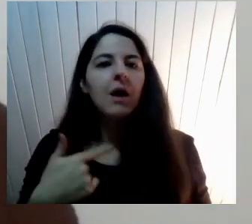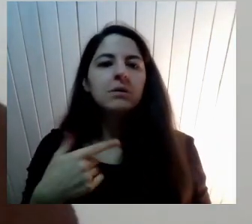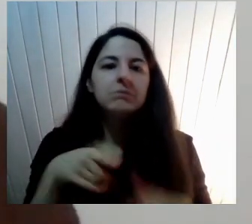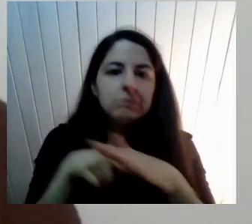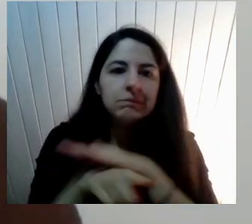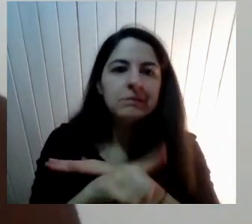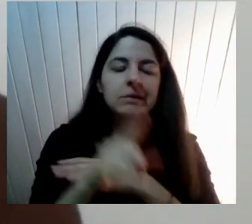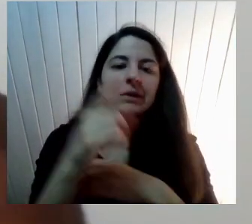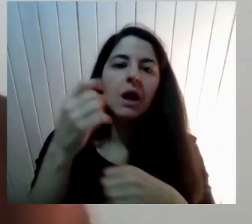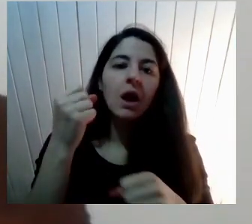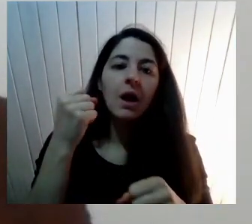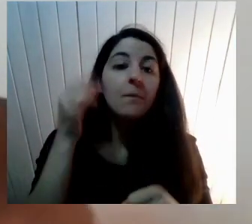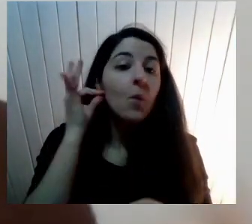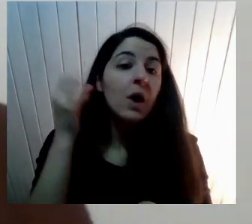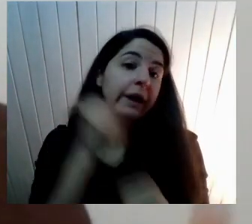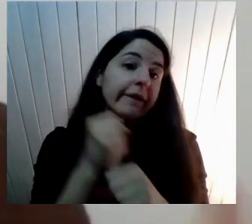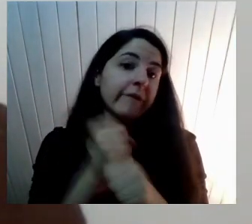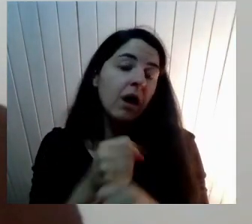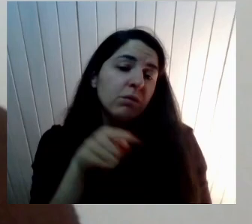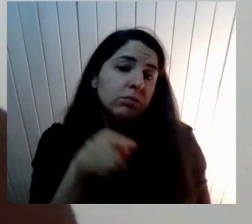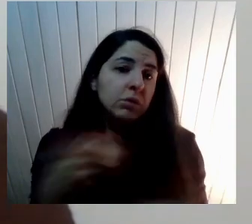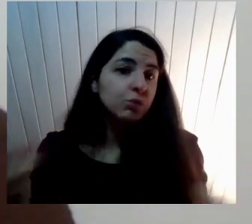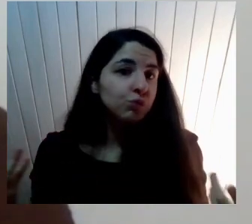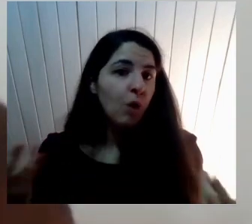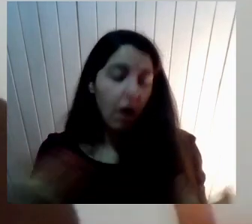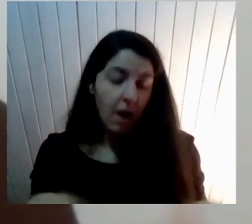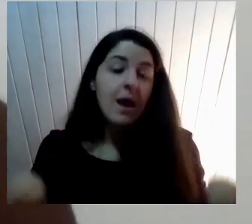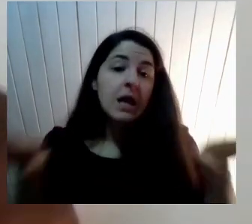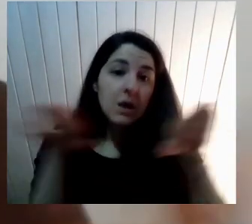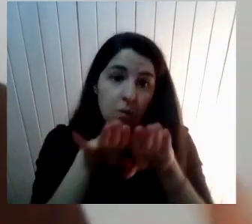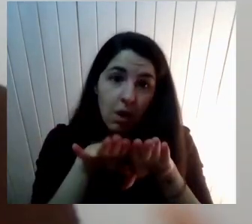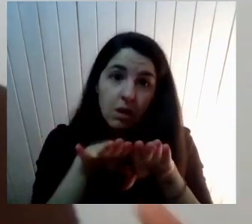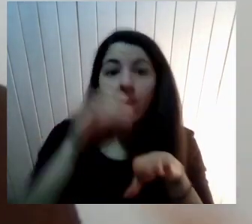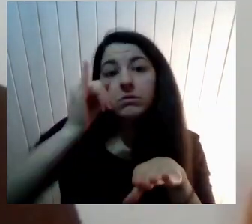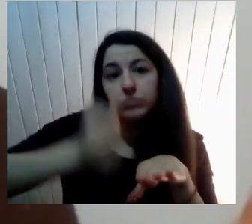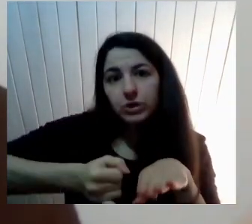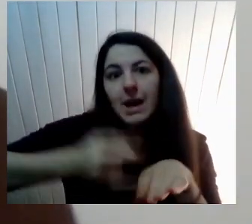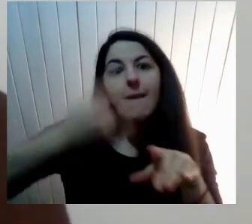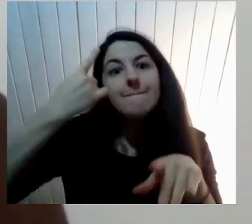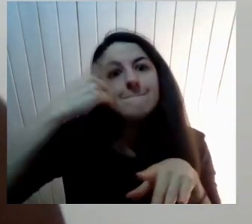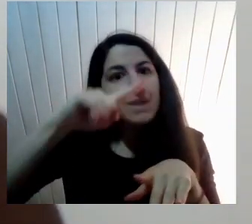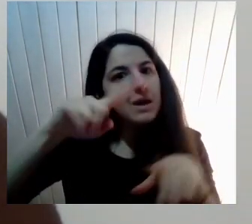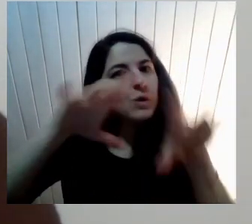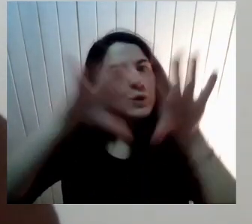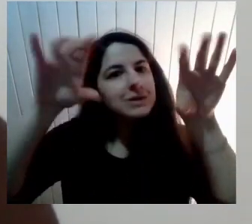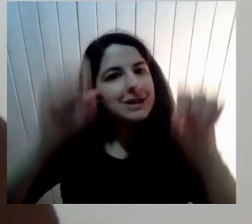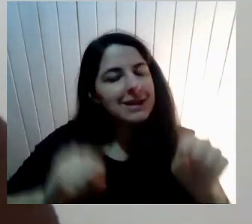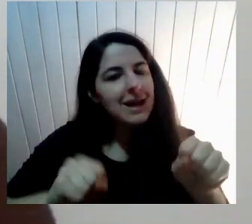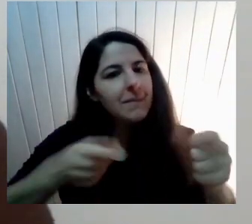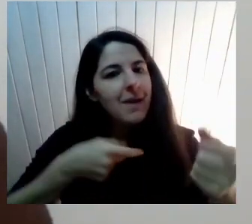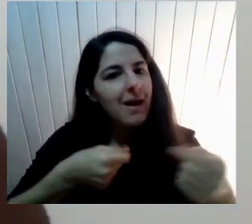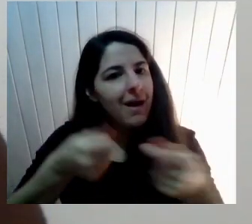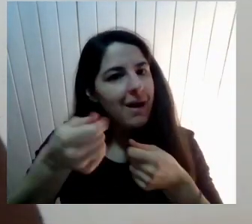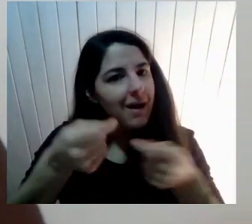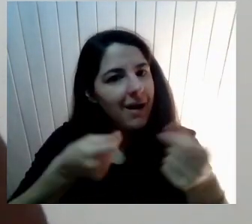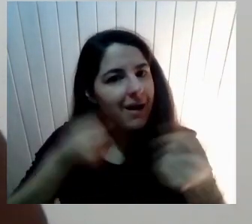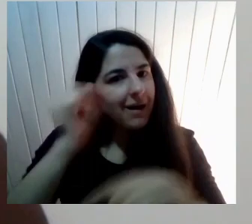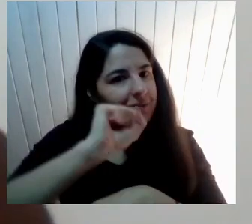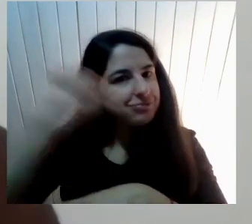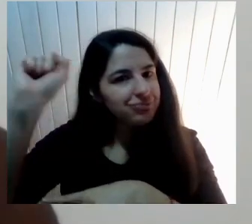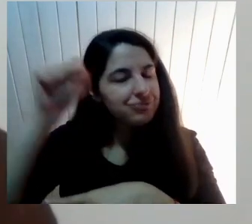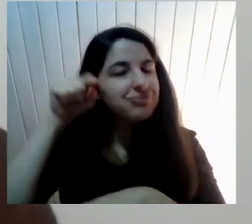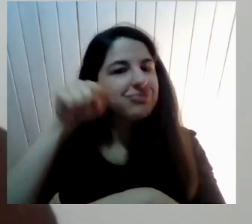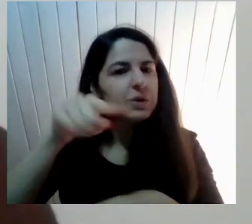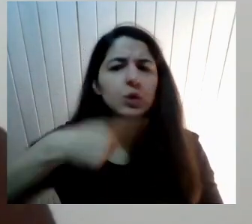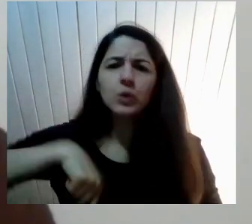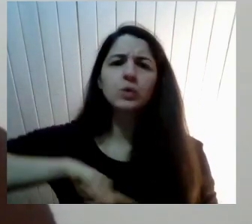Esas son condiciones De igualdad En tanto Un sistema liberal Que entiende por igualdad Pero no son condiciones Que puedan frenar La